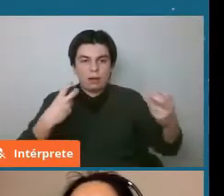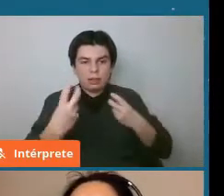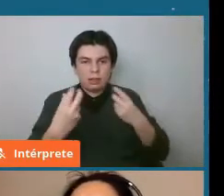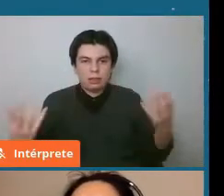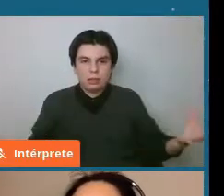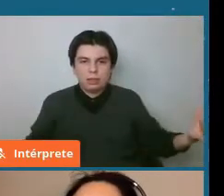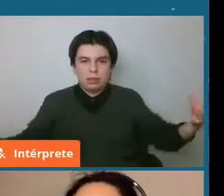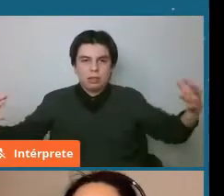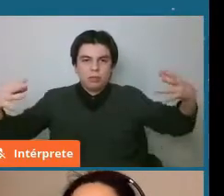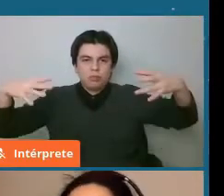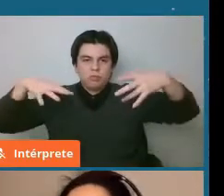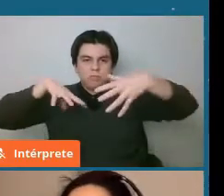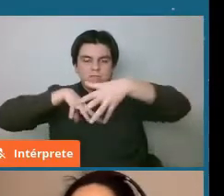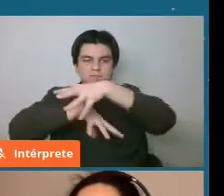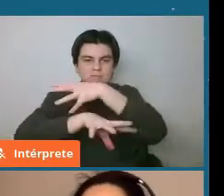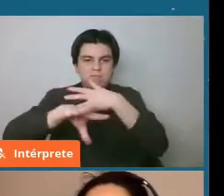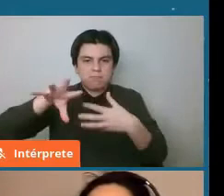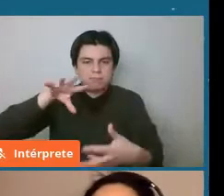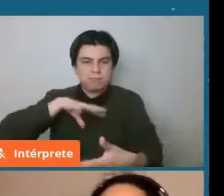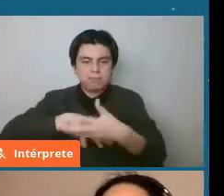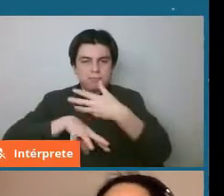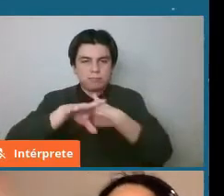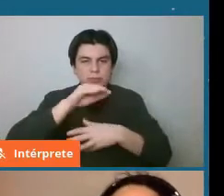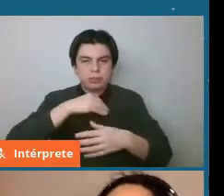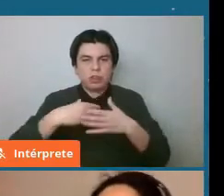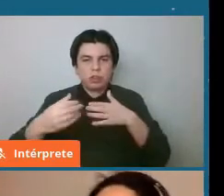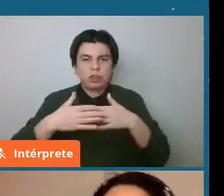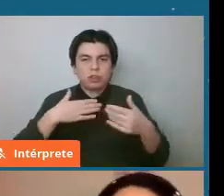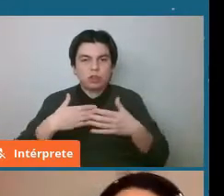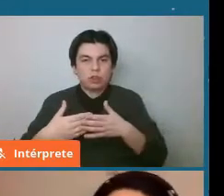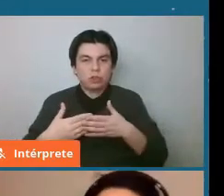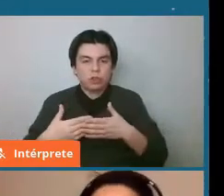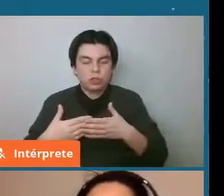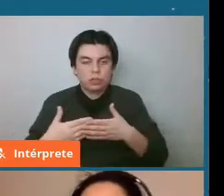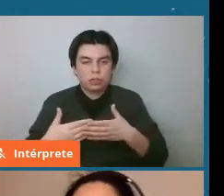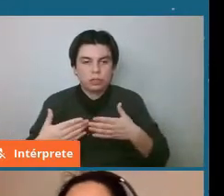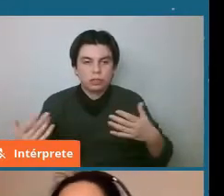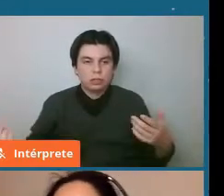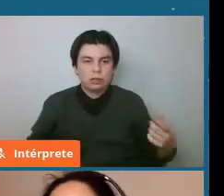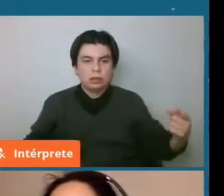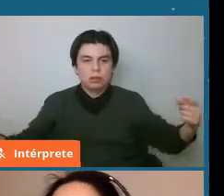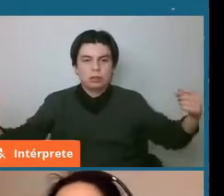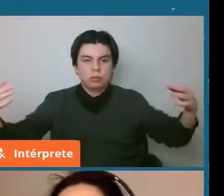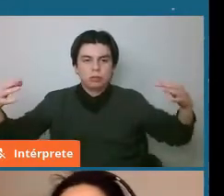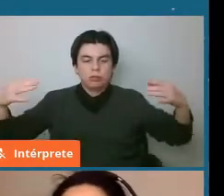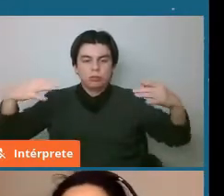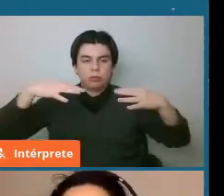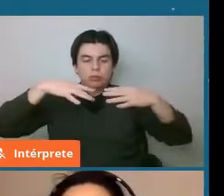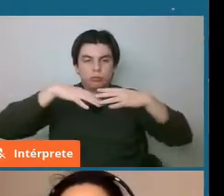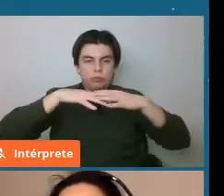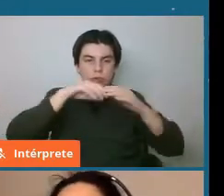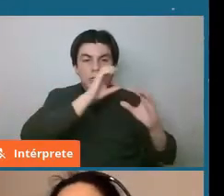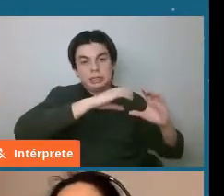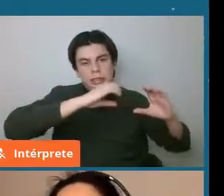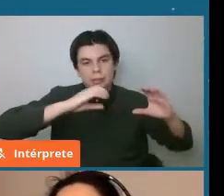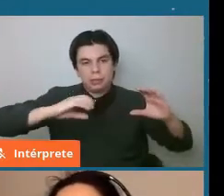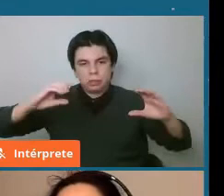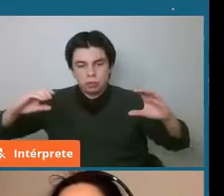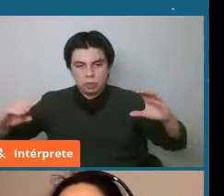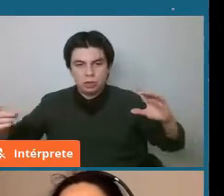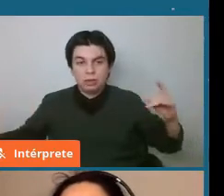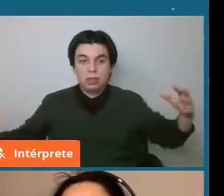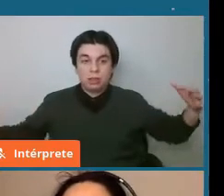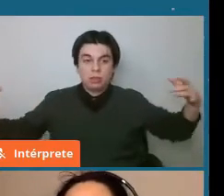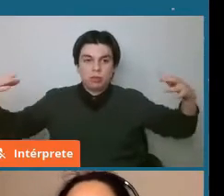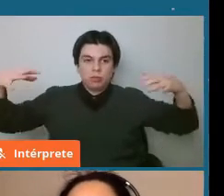que finalmente se va a concentrar o sea va a generar esto a nivel de todo el sistema solar pero en el cinturón de